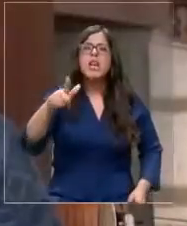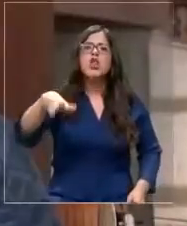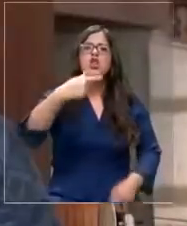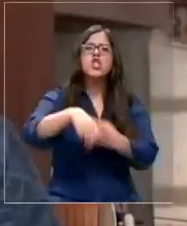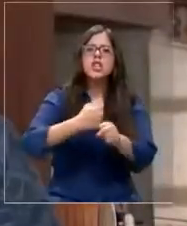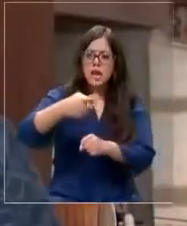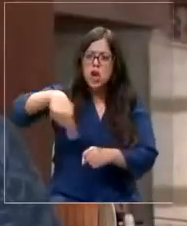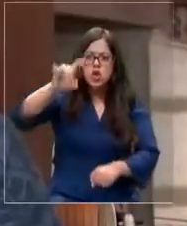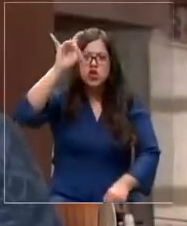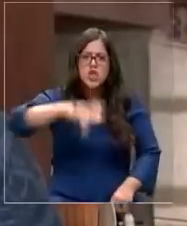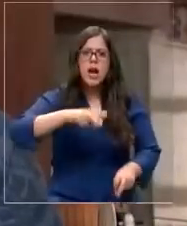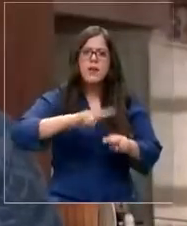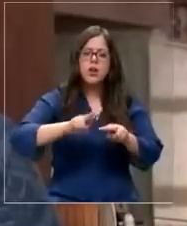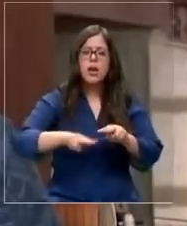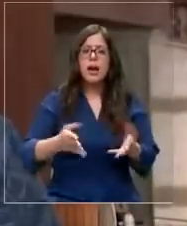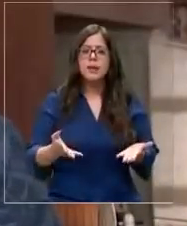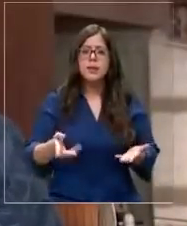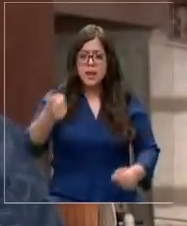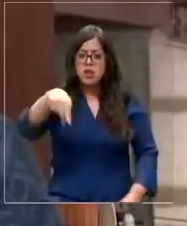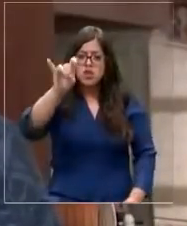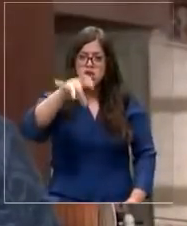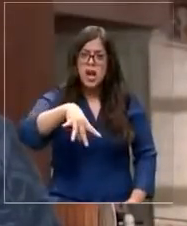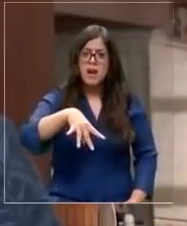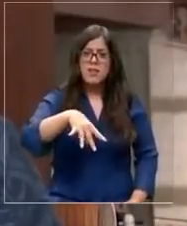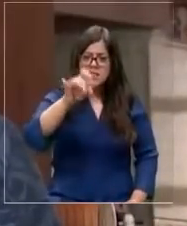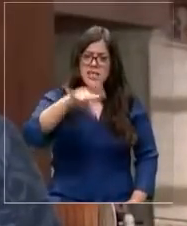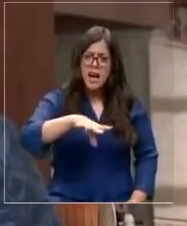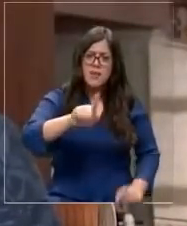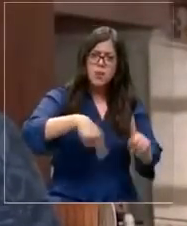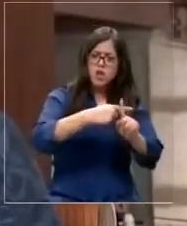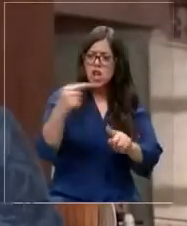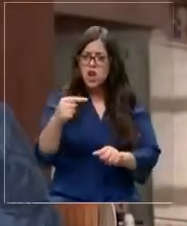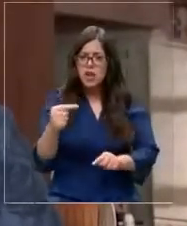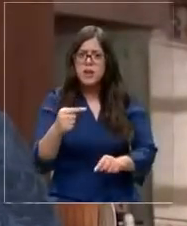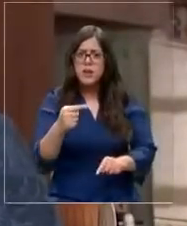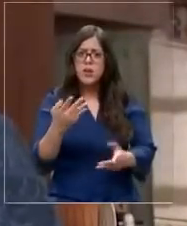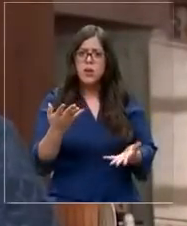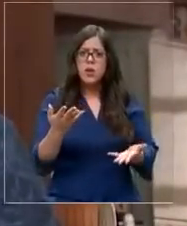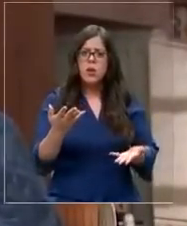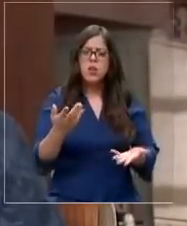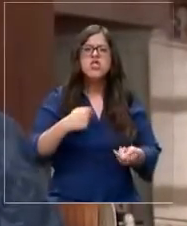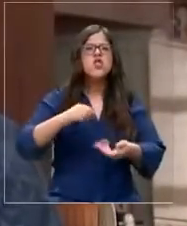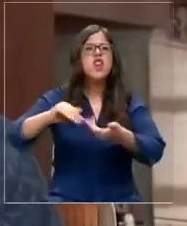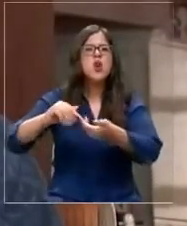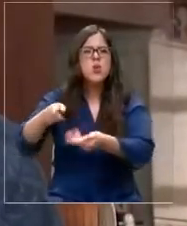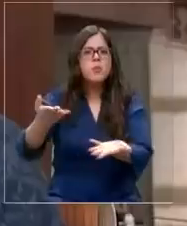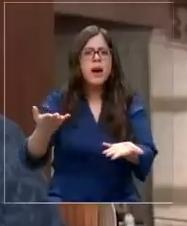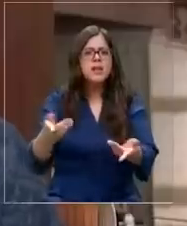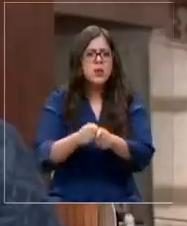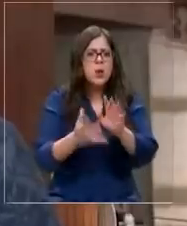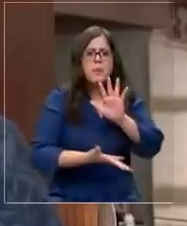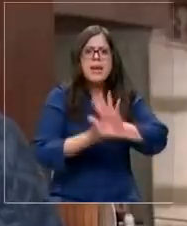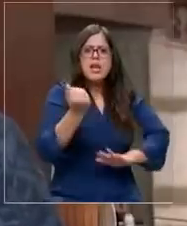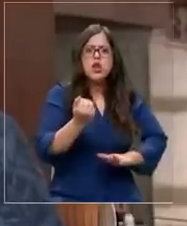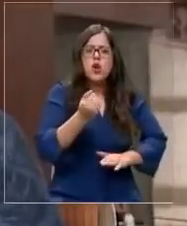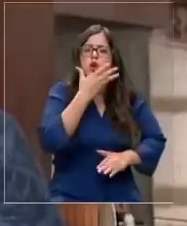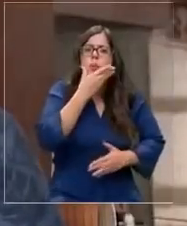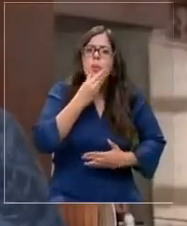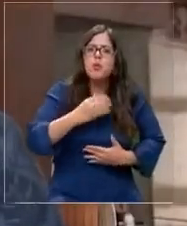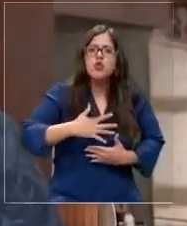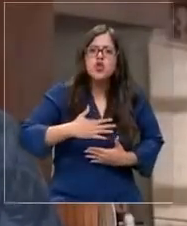años ellos ya saben lo que hacen. Ellos ya saben lo que hacen, lo que es bueno y lo que es malo. ¿Qué perdón le puedo darle yo si me quitó lo más hermoso que tengo?